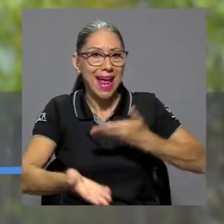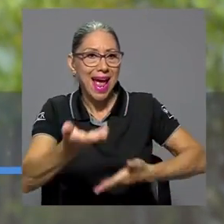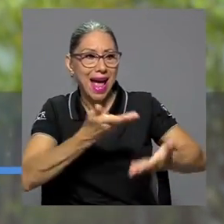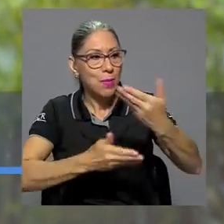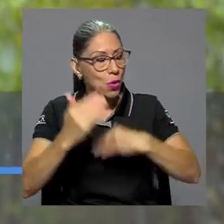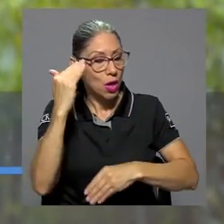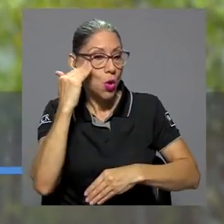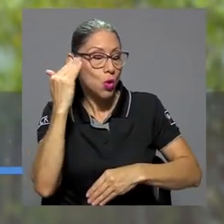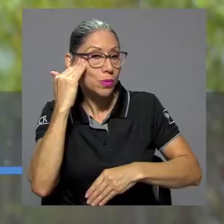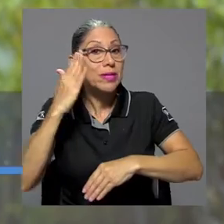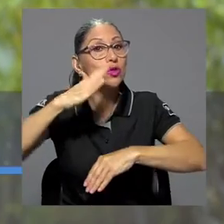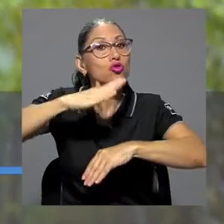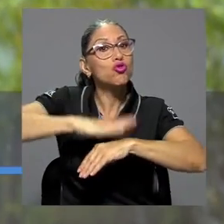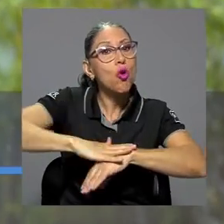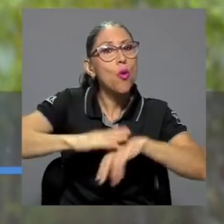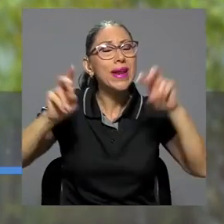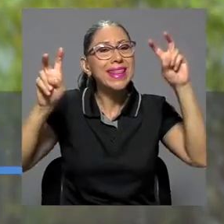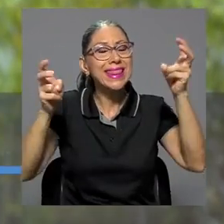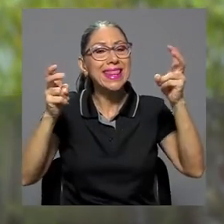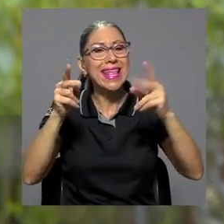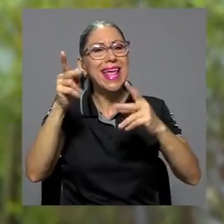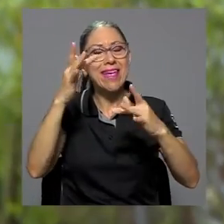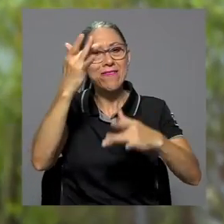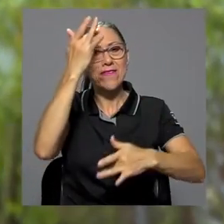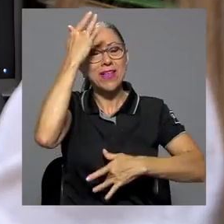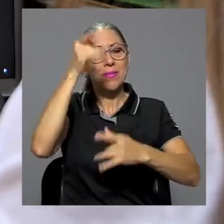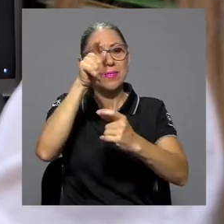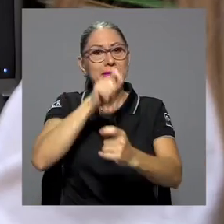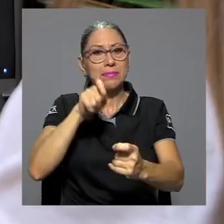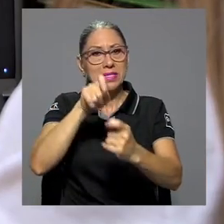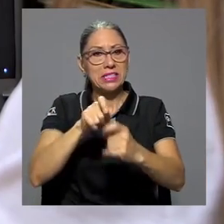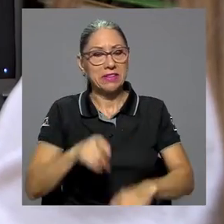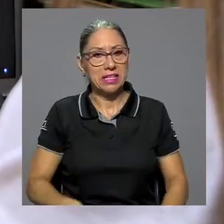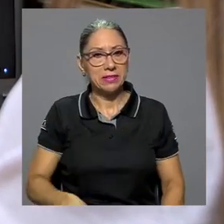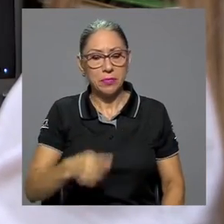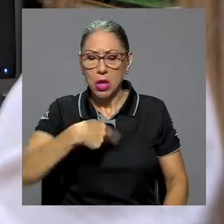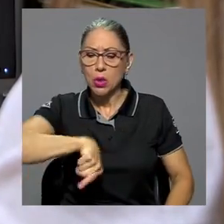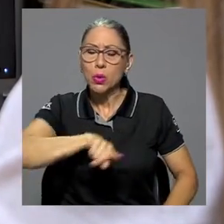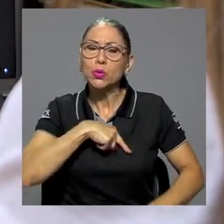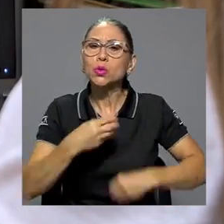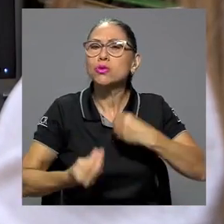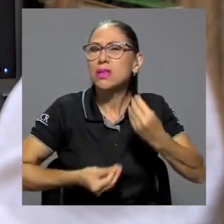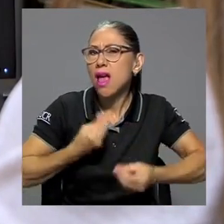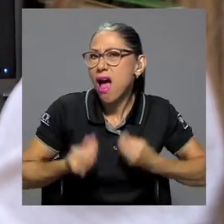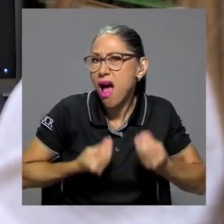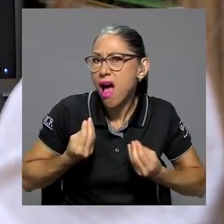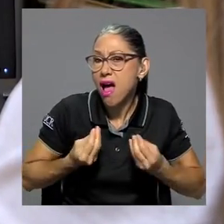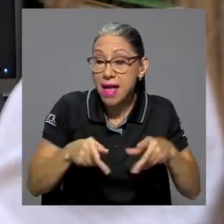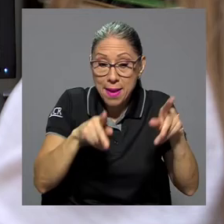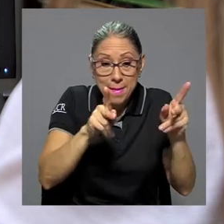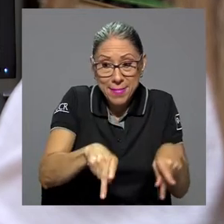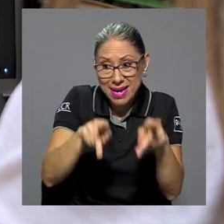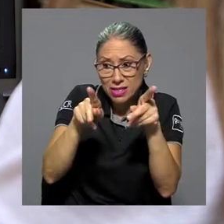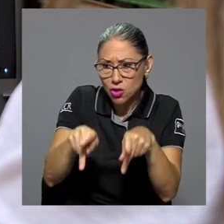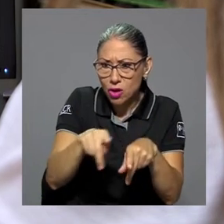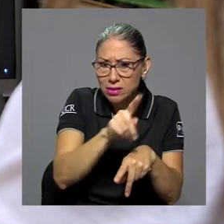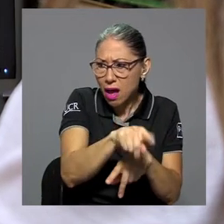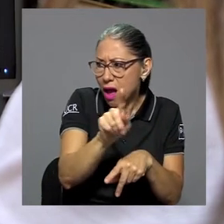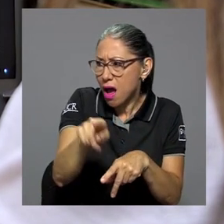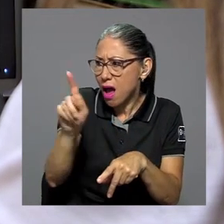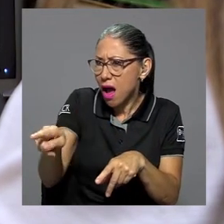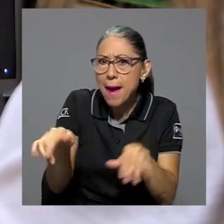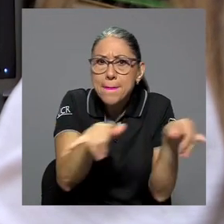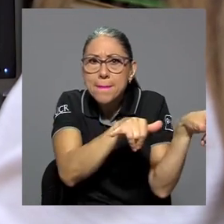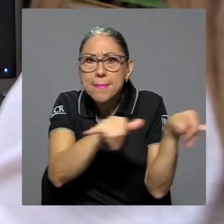sobre enfermedades específicas. Entonces, lo que hacemos es que personas que tienen una misma enfermedad se